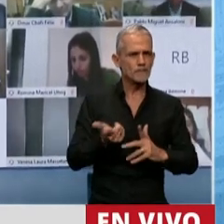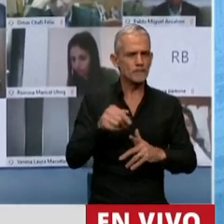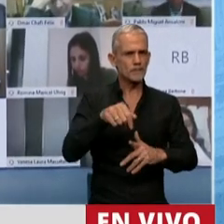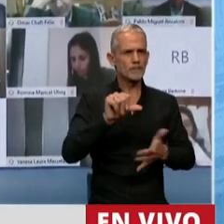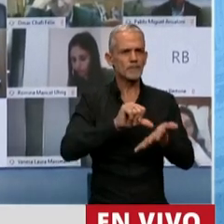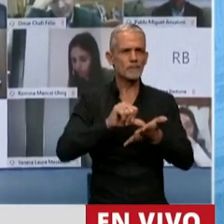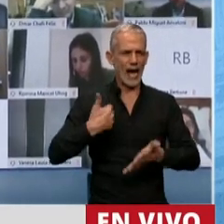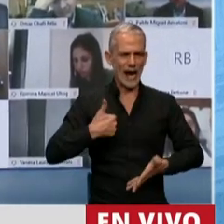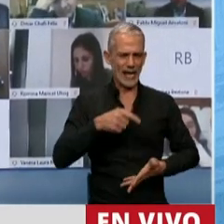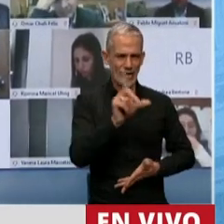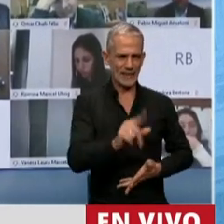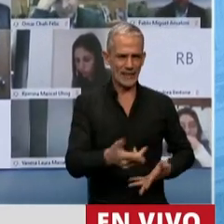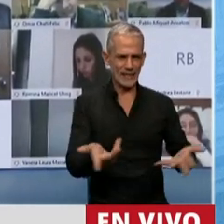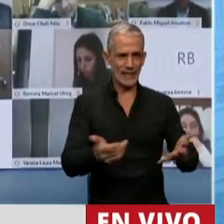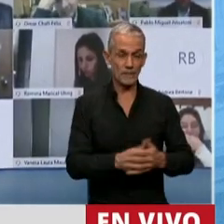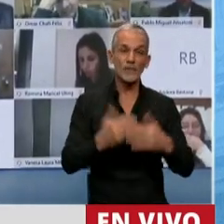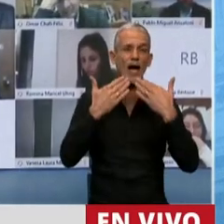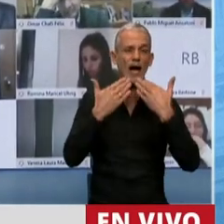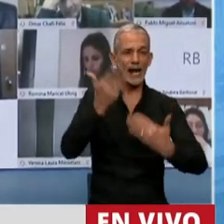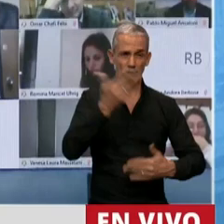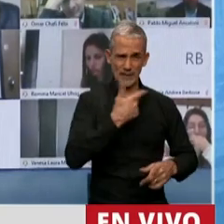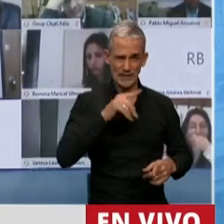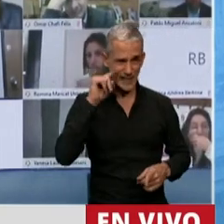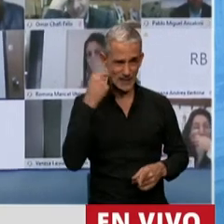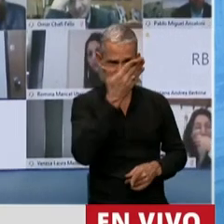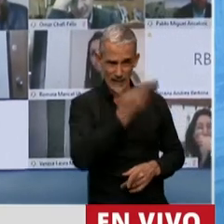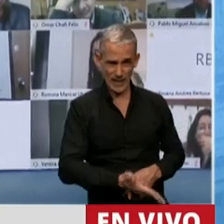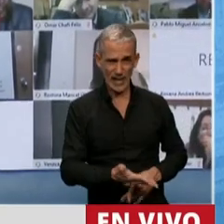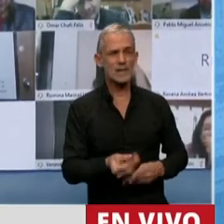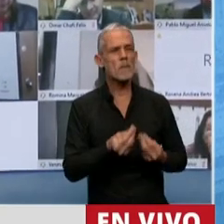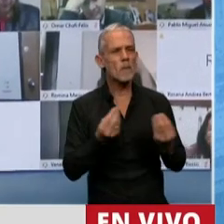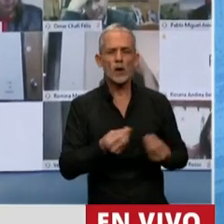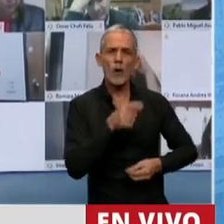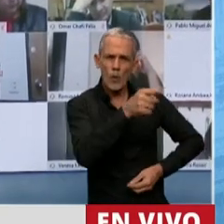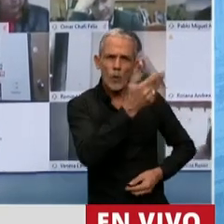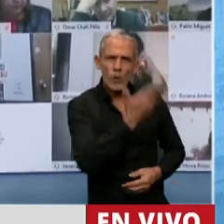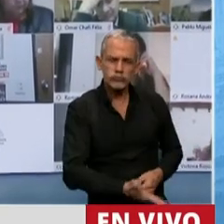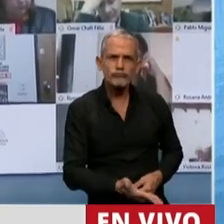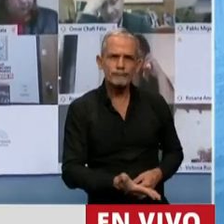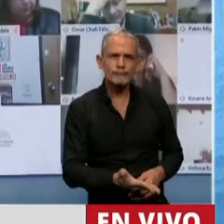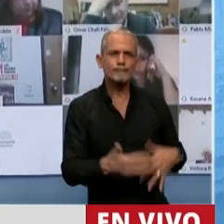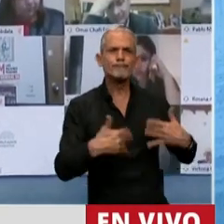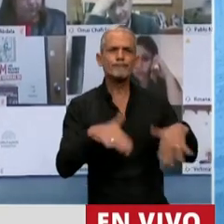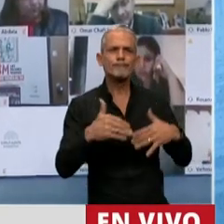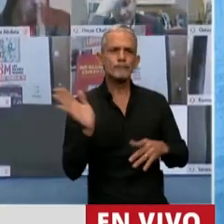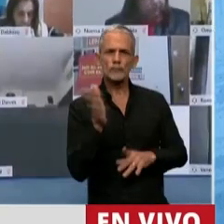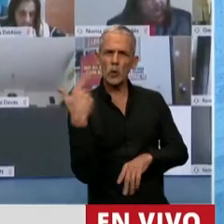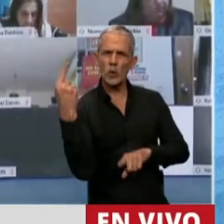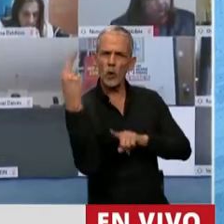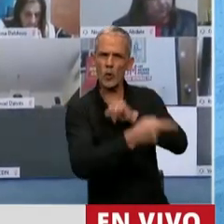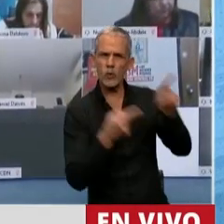agradecerle porque usted ha sido acusado